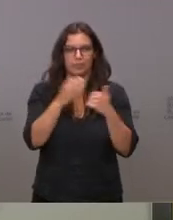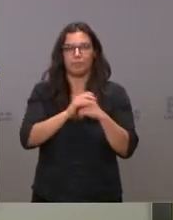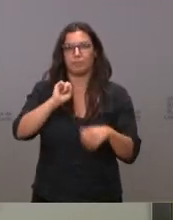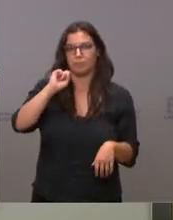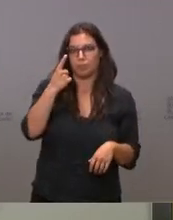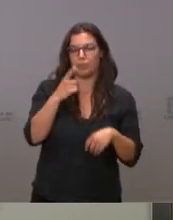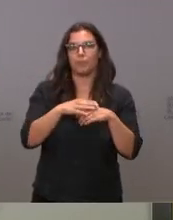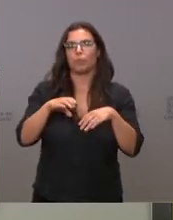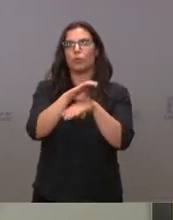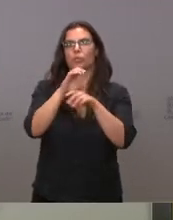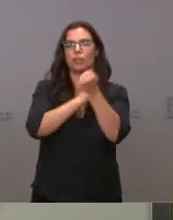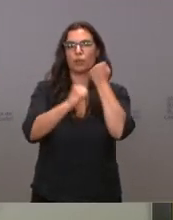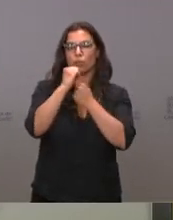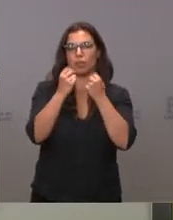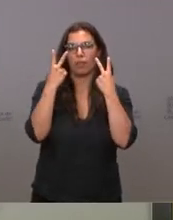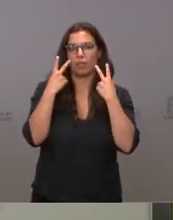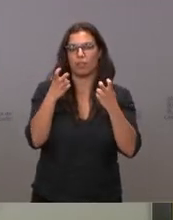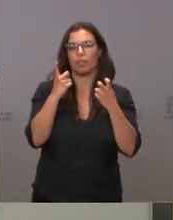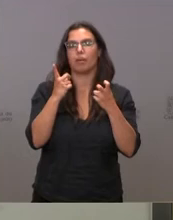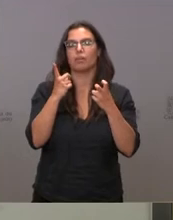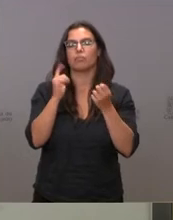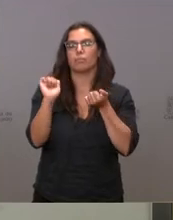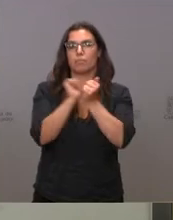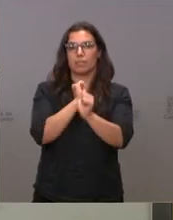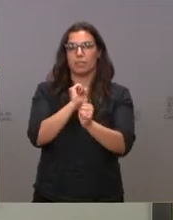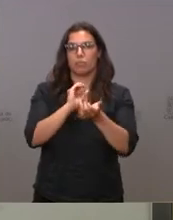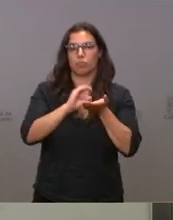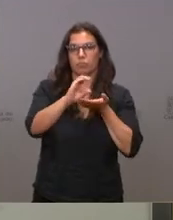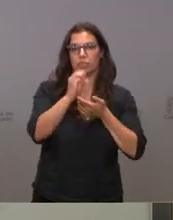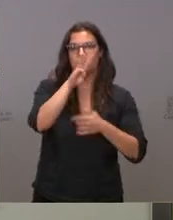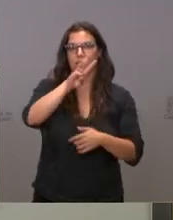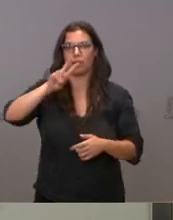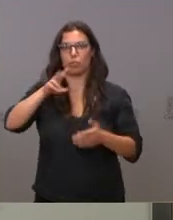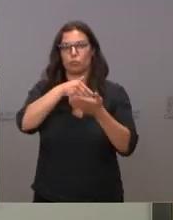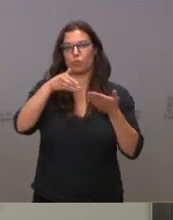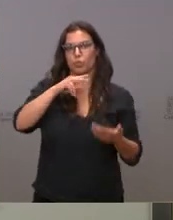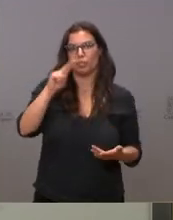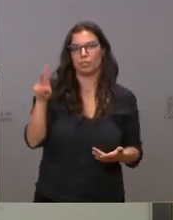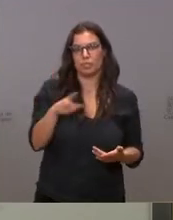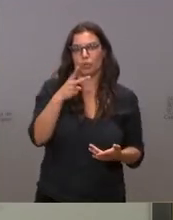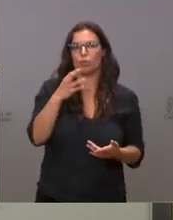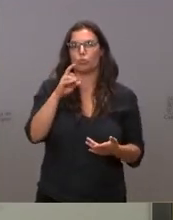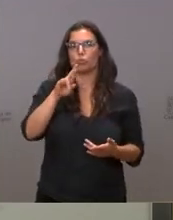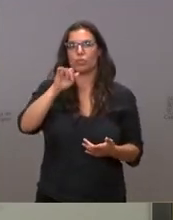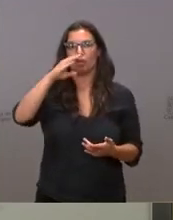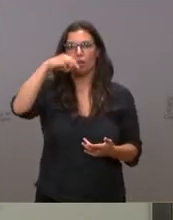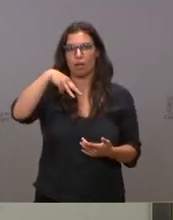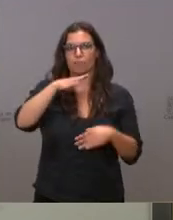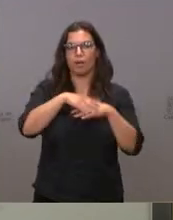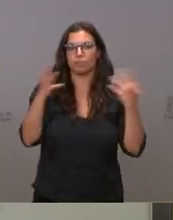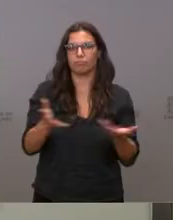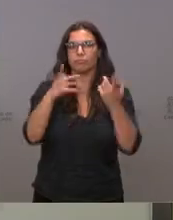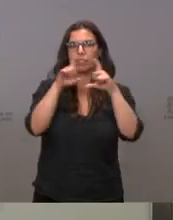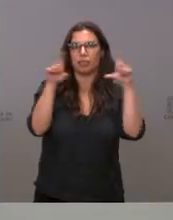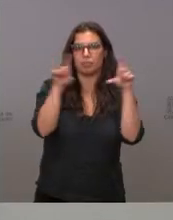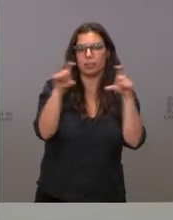la Consejería de Economía y Hacienda concede un préstamo de 32 millones de euros a Sodical para impulsar pymes y